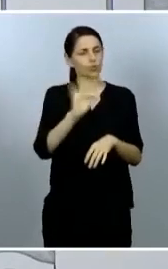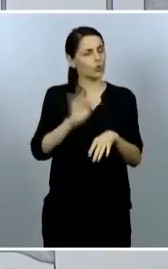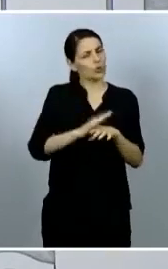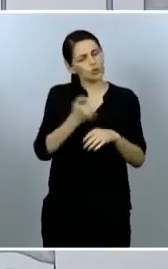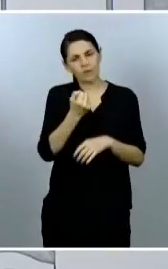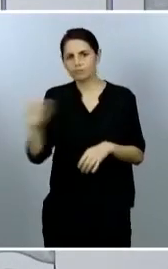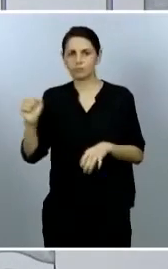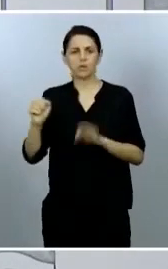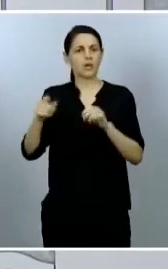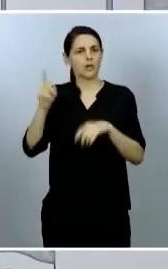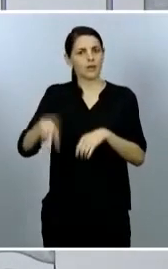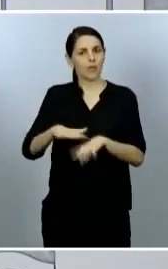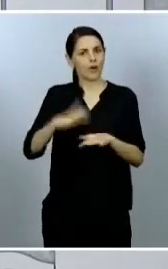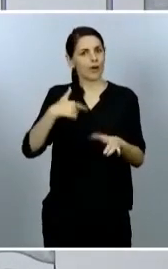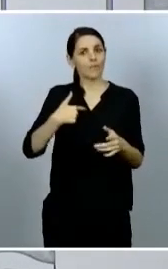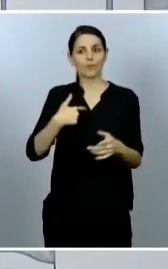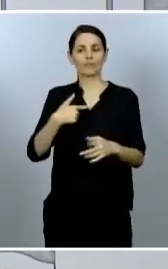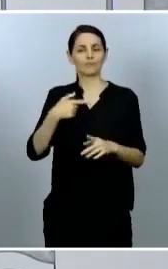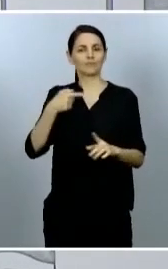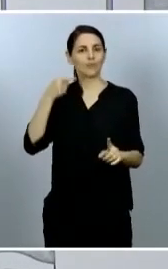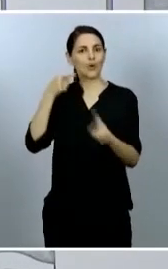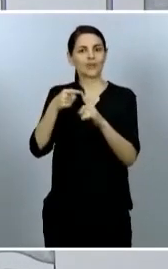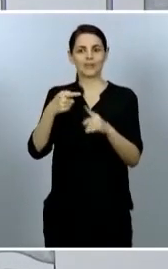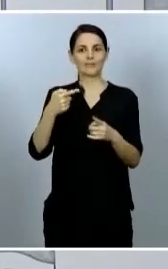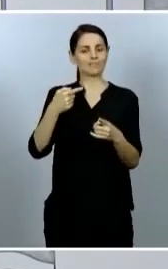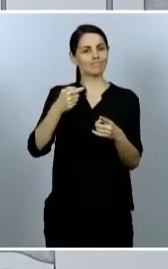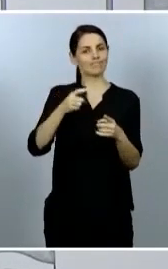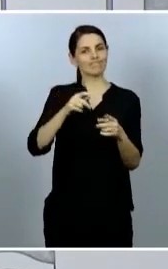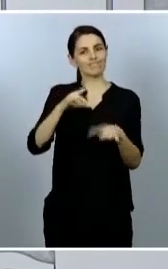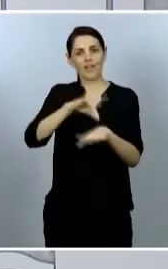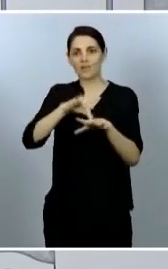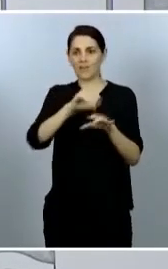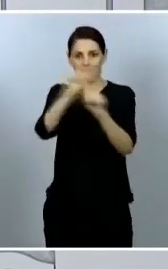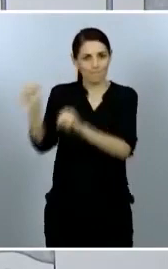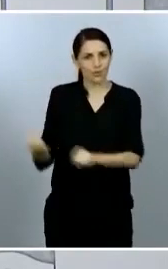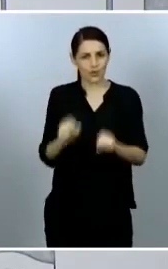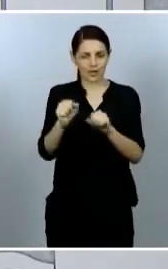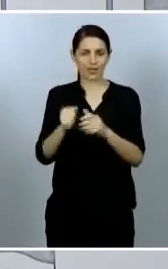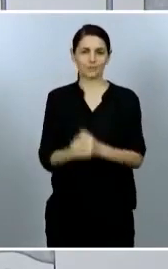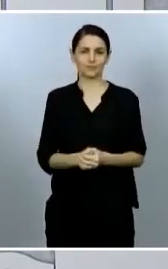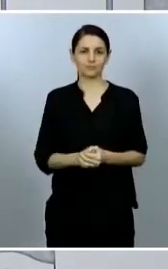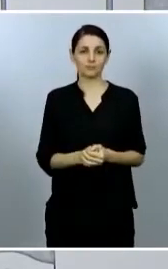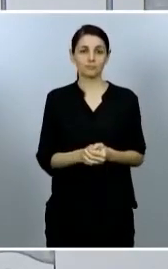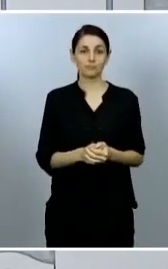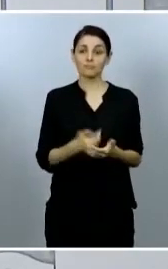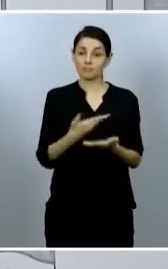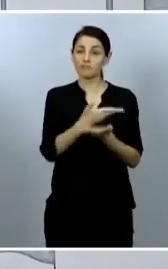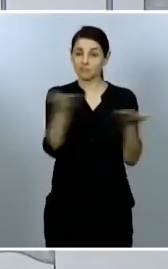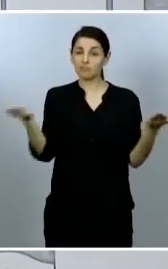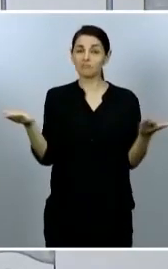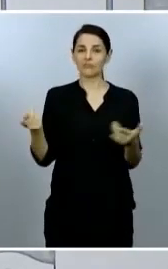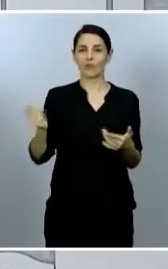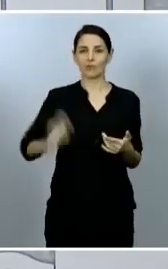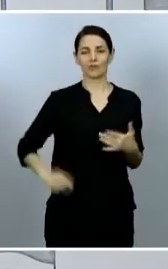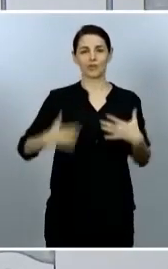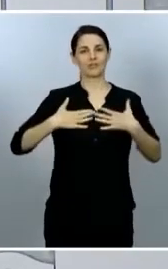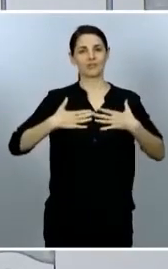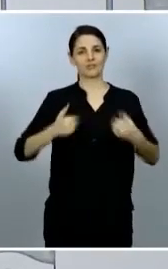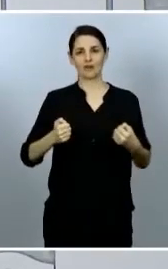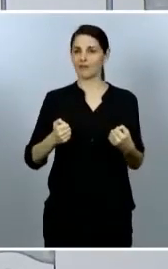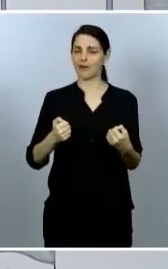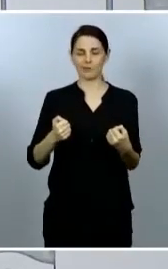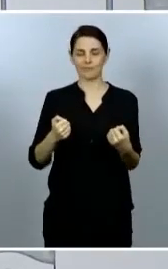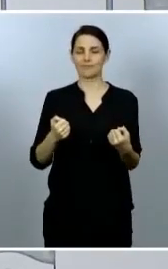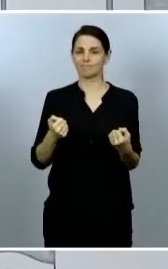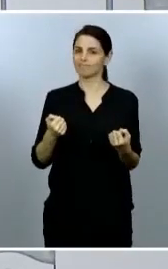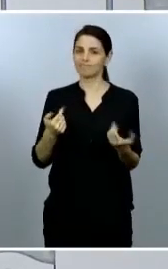una enfermedad desconocida. Ellos, ellas, representan lo mejor de nosotros mismos. A todos ellos, a todas